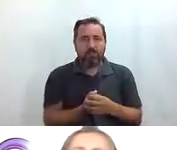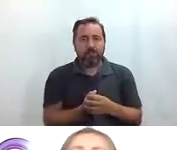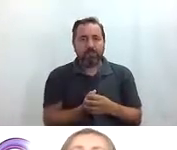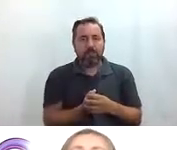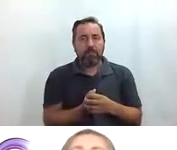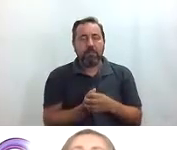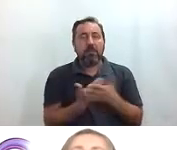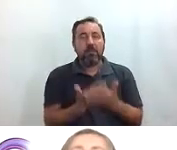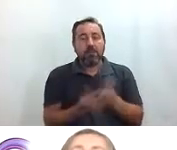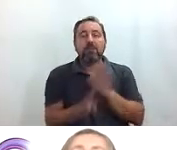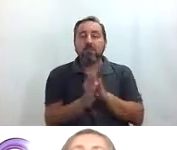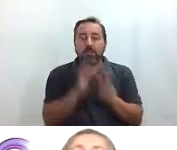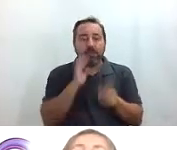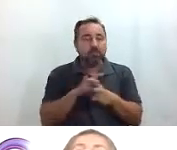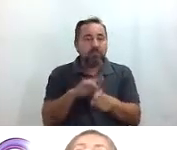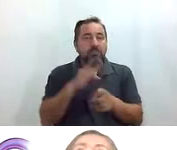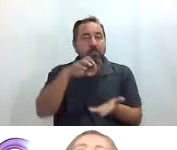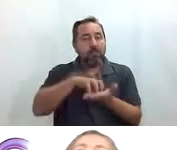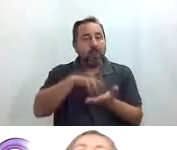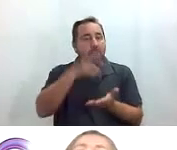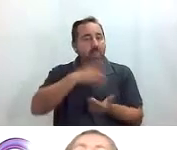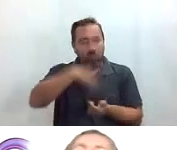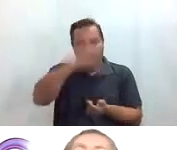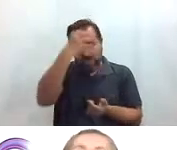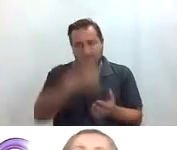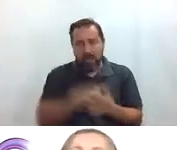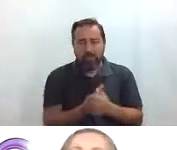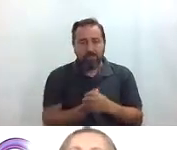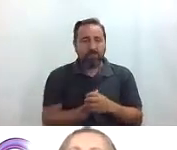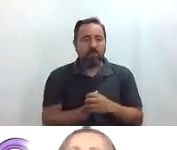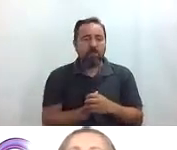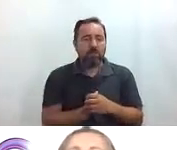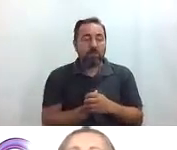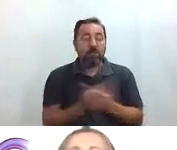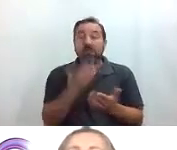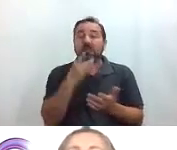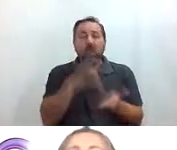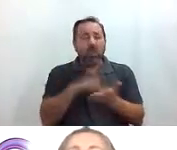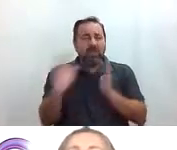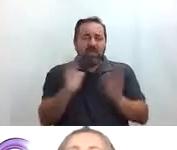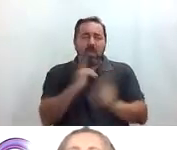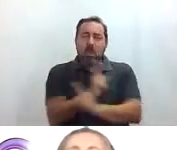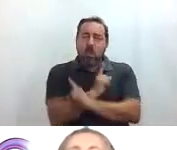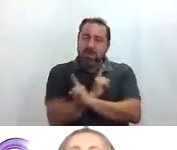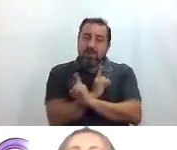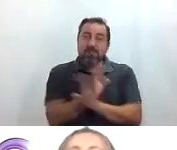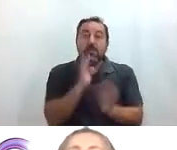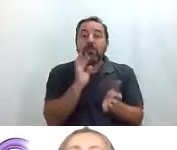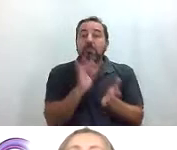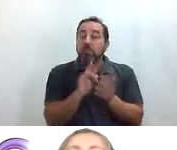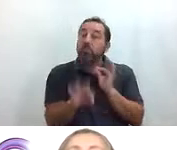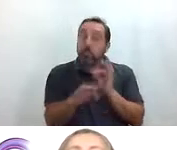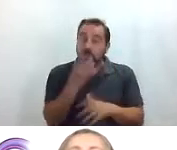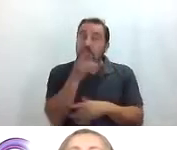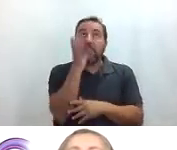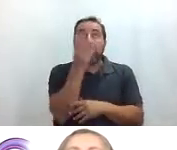pues eso seguimos por aquí en el Palacio Real la verdad es que fuimos en noviembre pero tuvimos suerte nos hizo muy